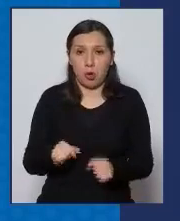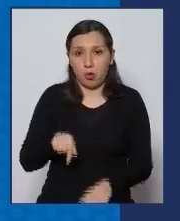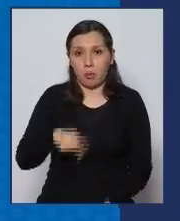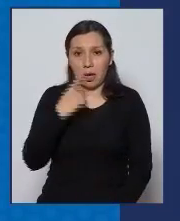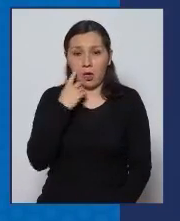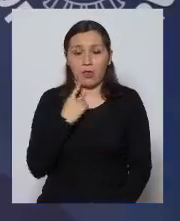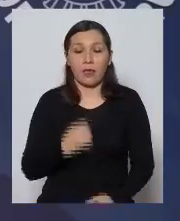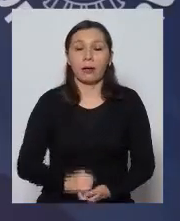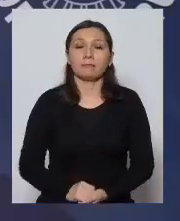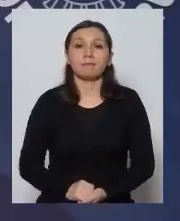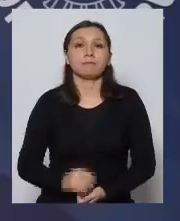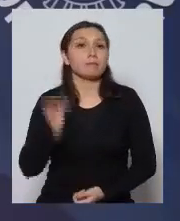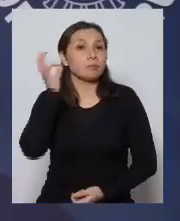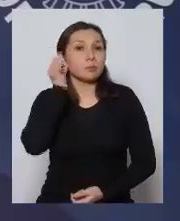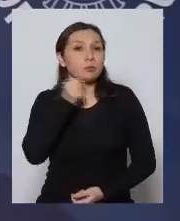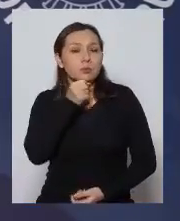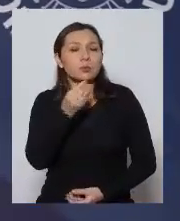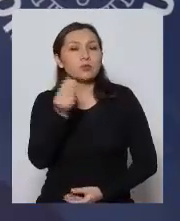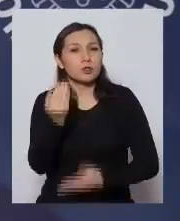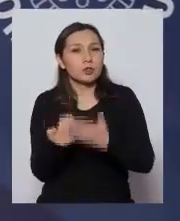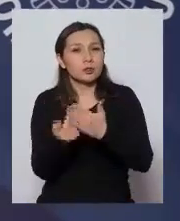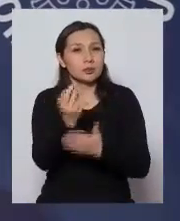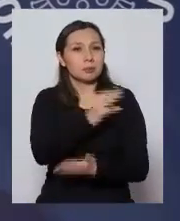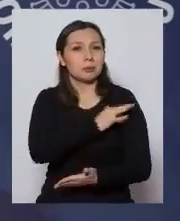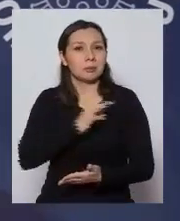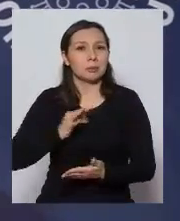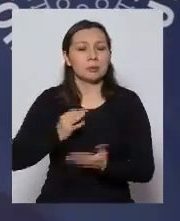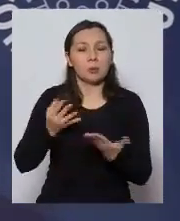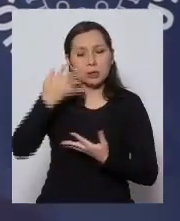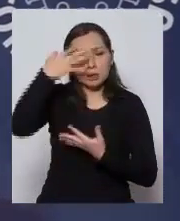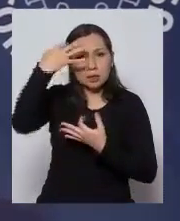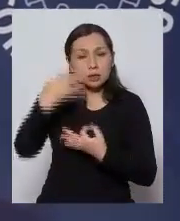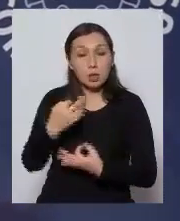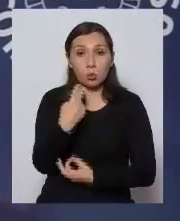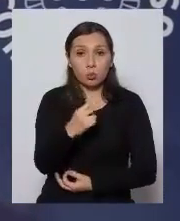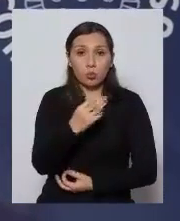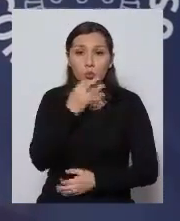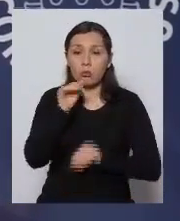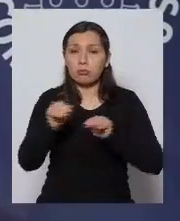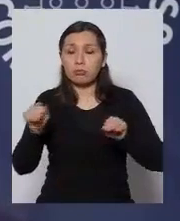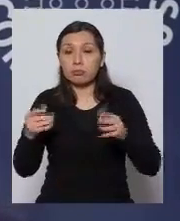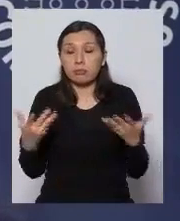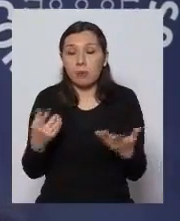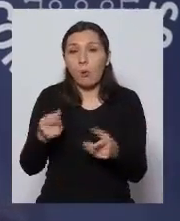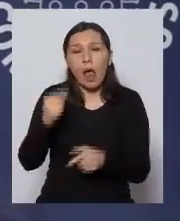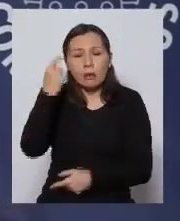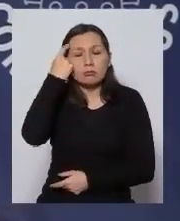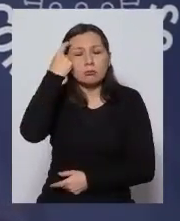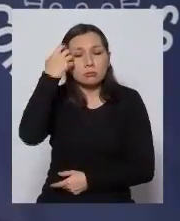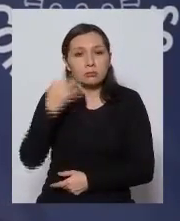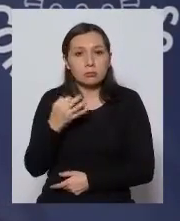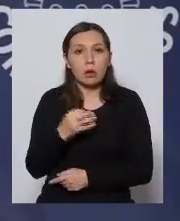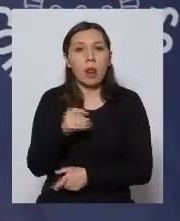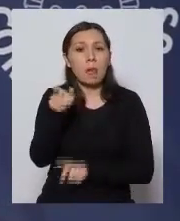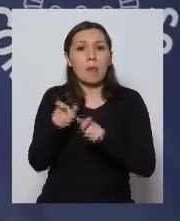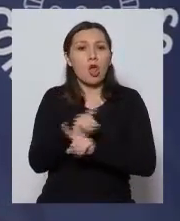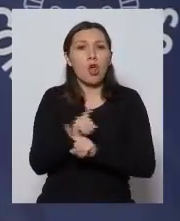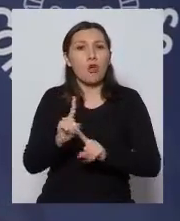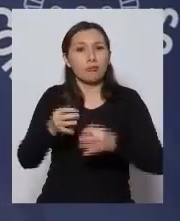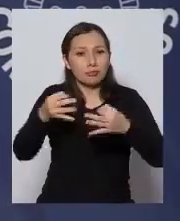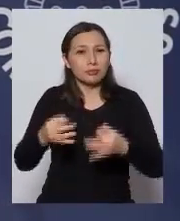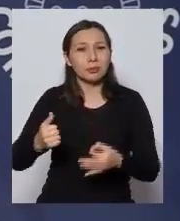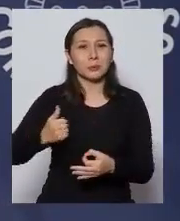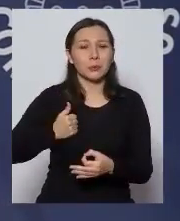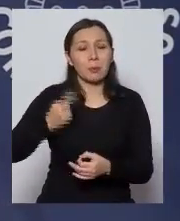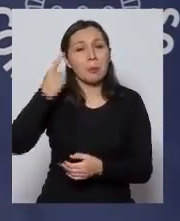del día Ministro, buen día ¿qué se puede hacer más allá del convencimiento personal al que usted está llamando que al parecer no está siendo efectivo